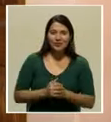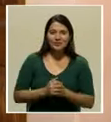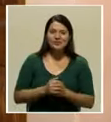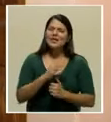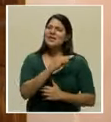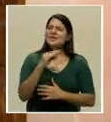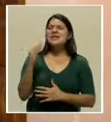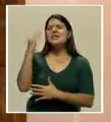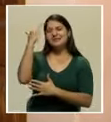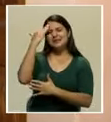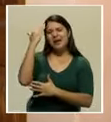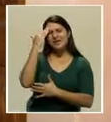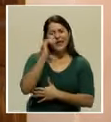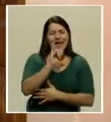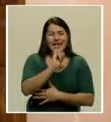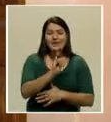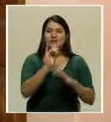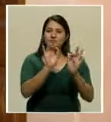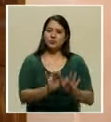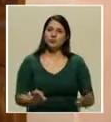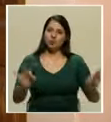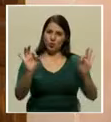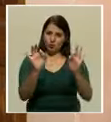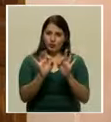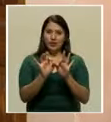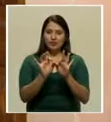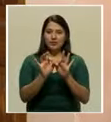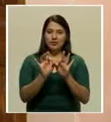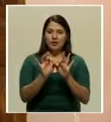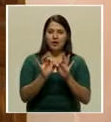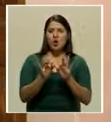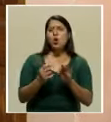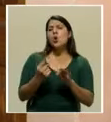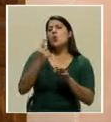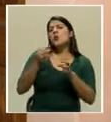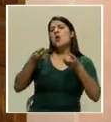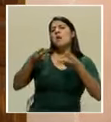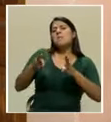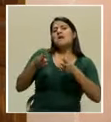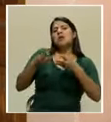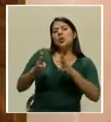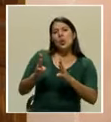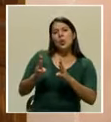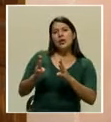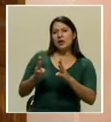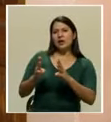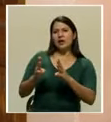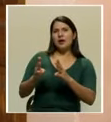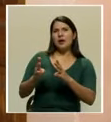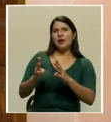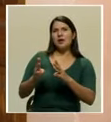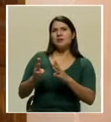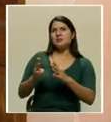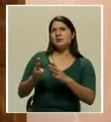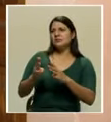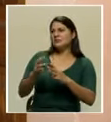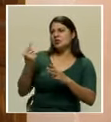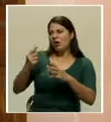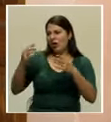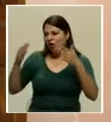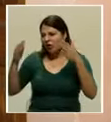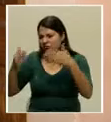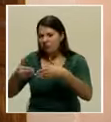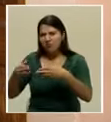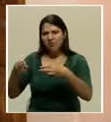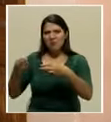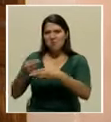sabía que era lo importante. Una metodología academicista no hubiera